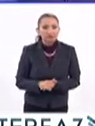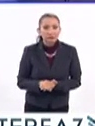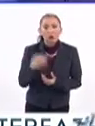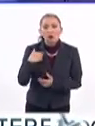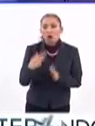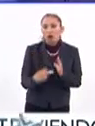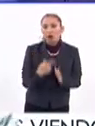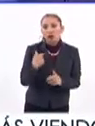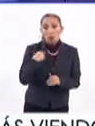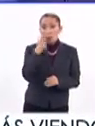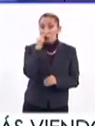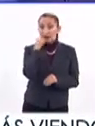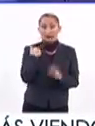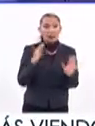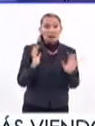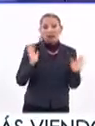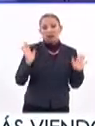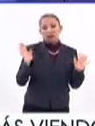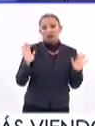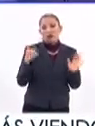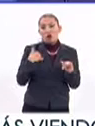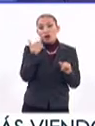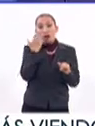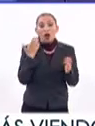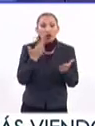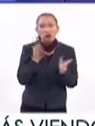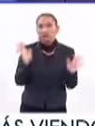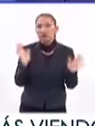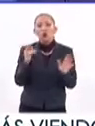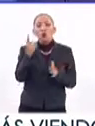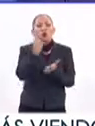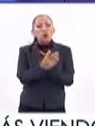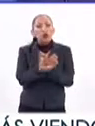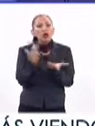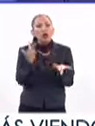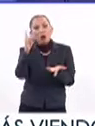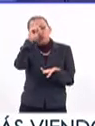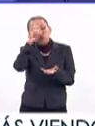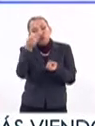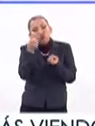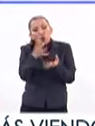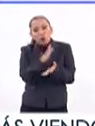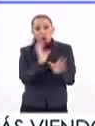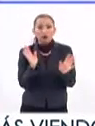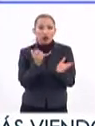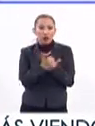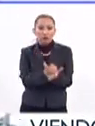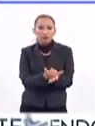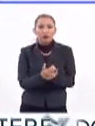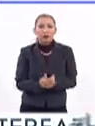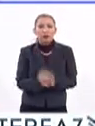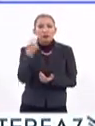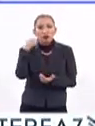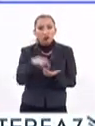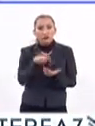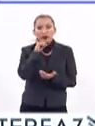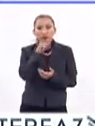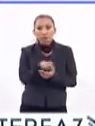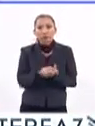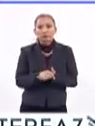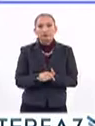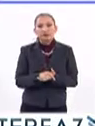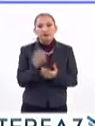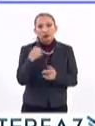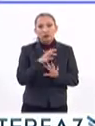vuelvo a referir, no soy la policía del bullying, ni pretendo serlo, simplemente es una orientación porque yo creo que también, y